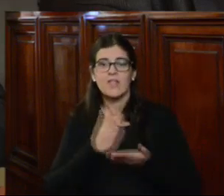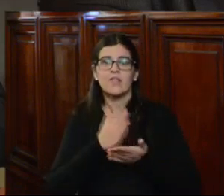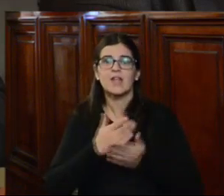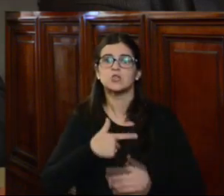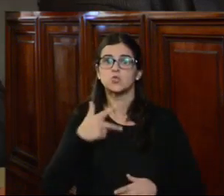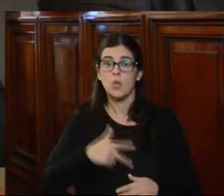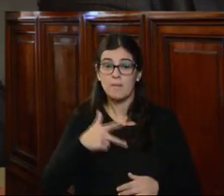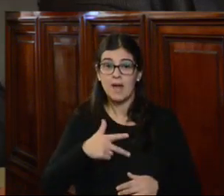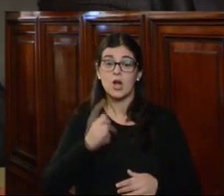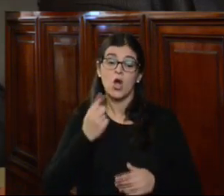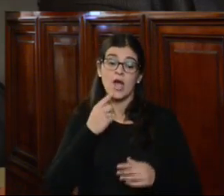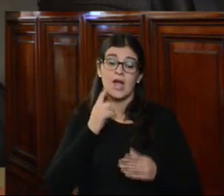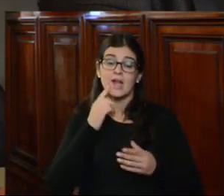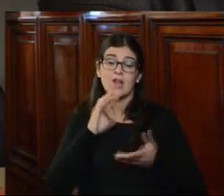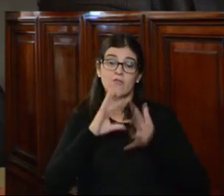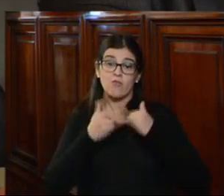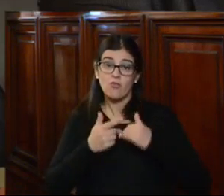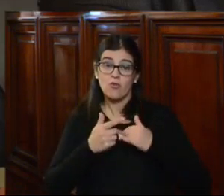humanos en el hemisferio,